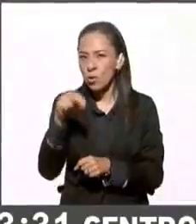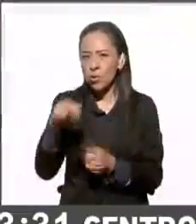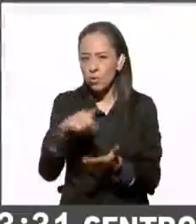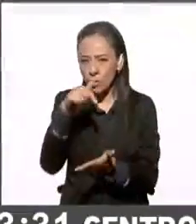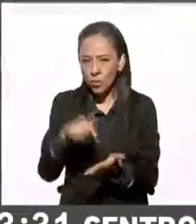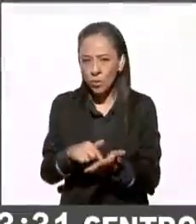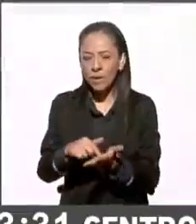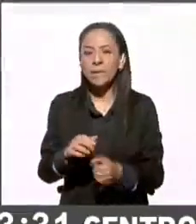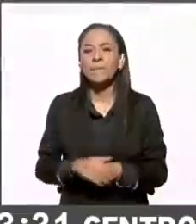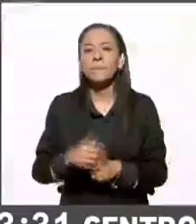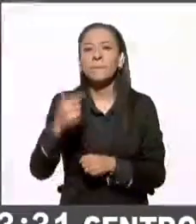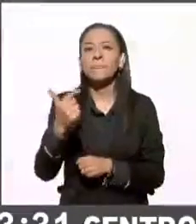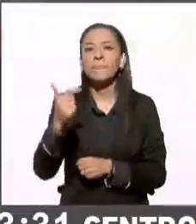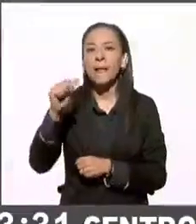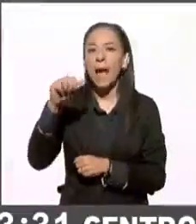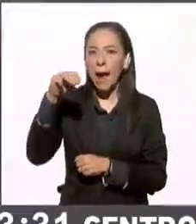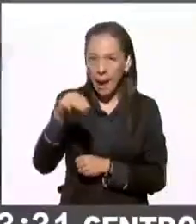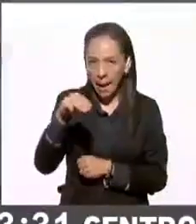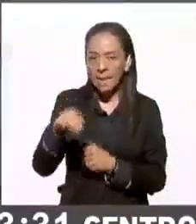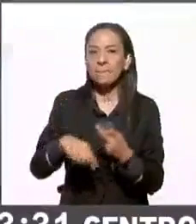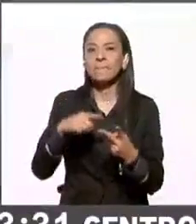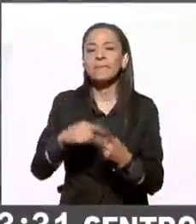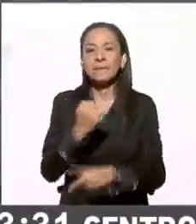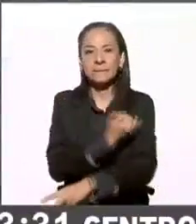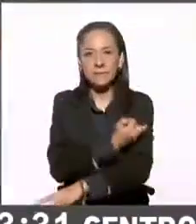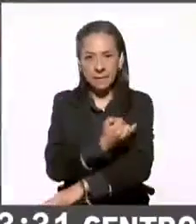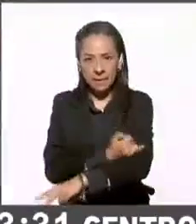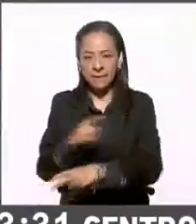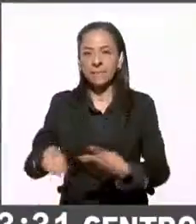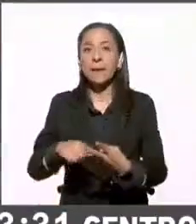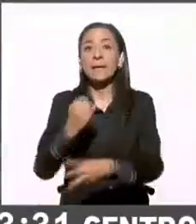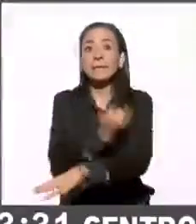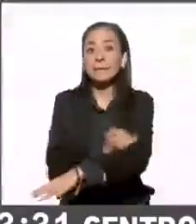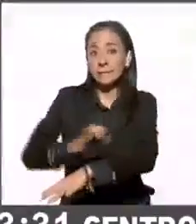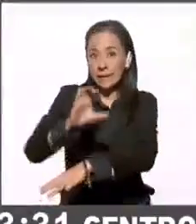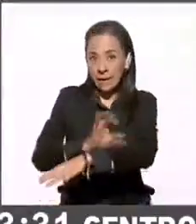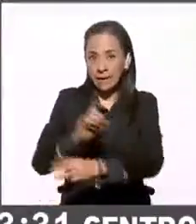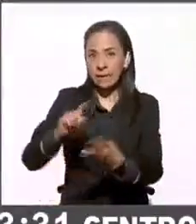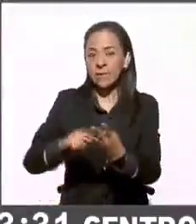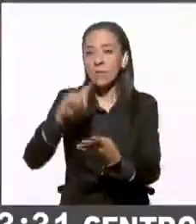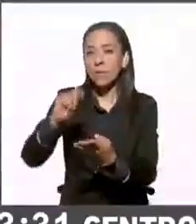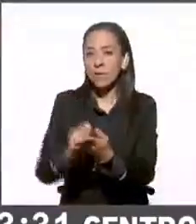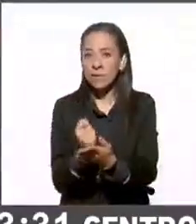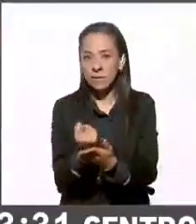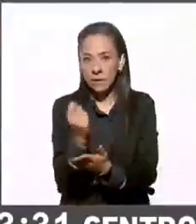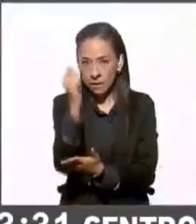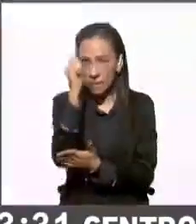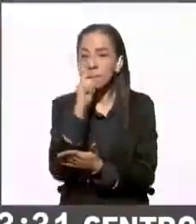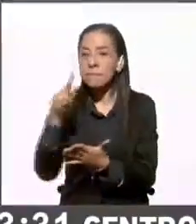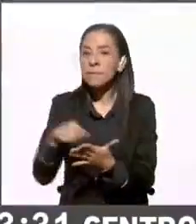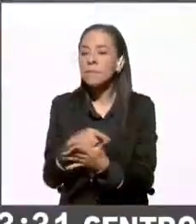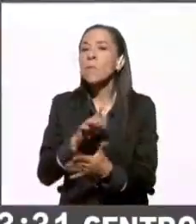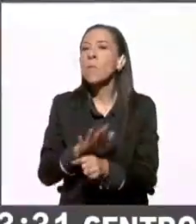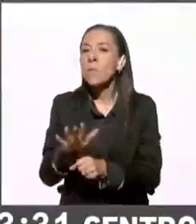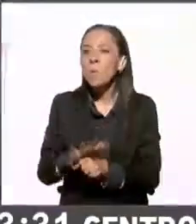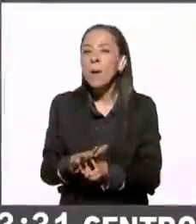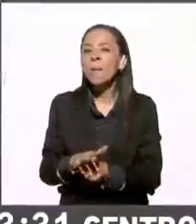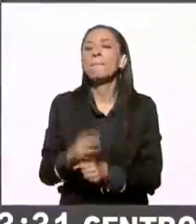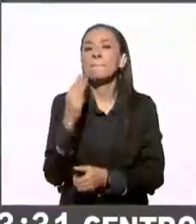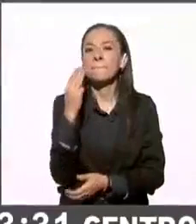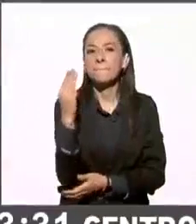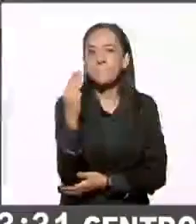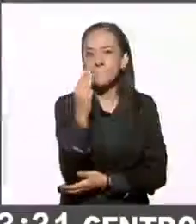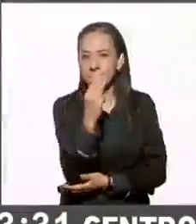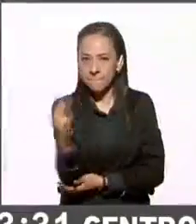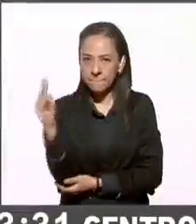Amadero, Iztapalapa, Iztacalco, Tláhuac y Milpa Alta, entonces esto es, repito,